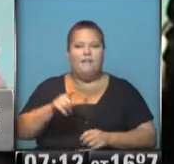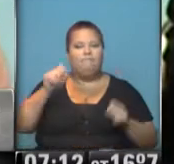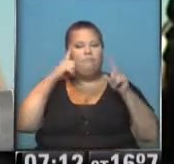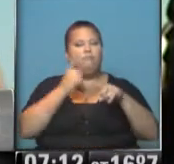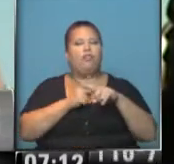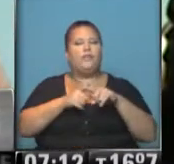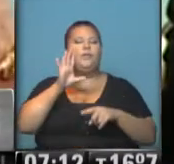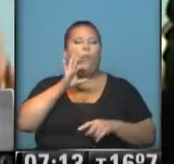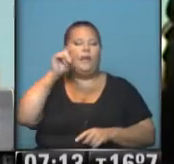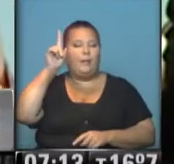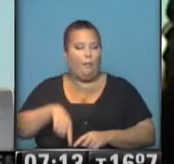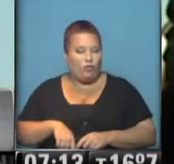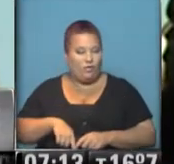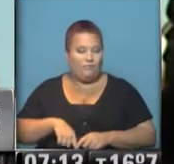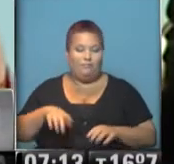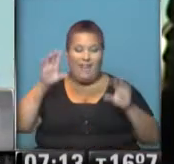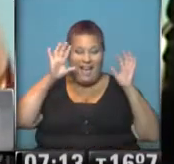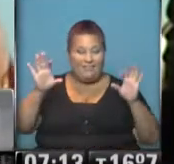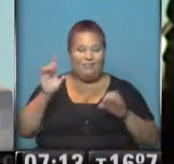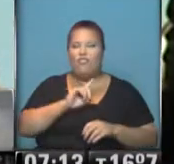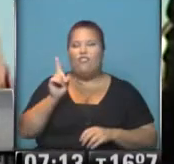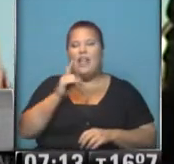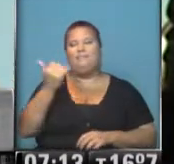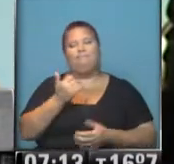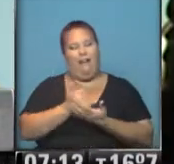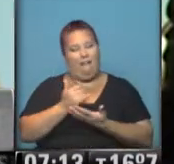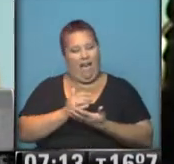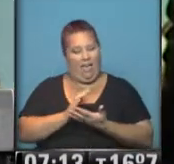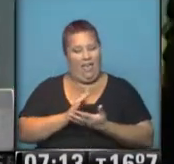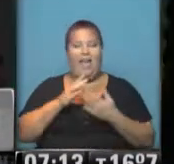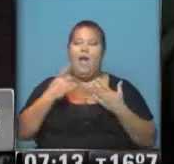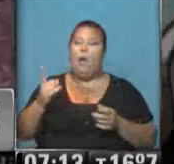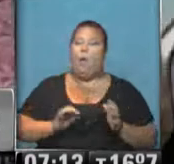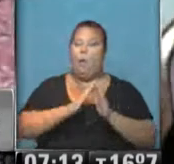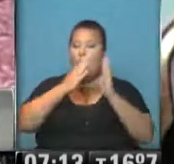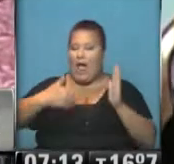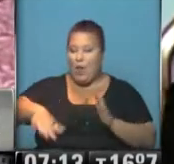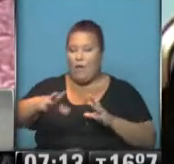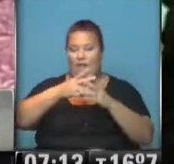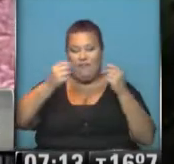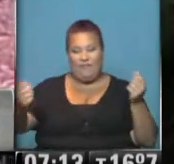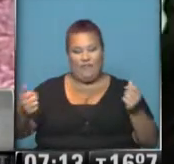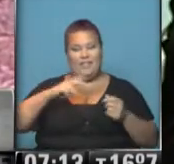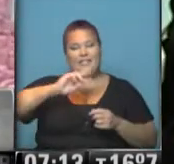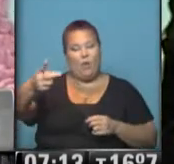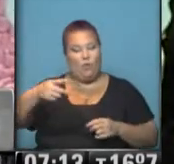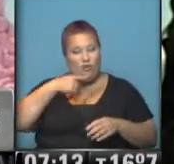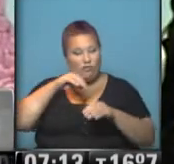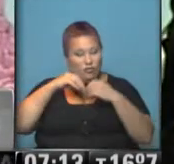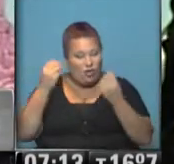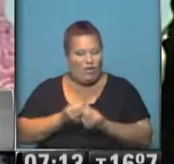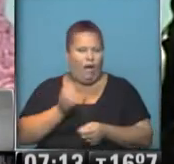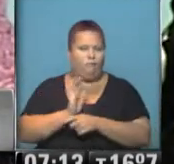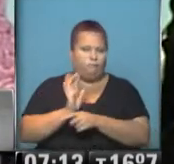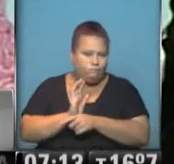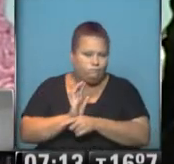positiva del 50% y recordemos, no es algo menor porque es a un año de terminar un segundo mandato, llegar con estos números es